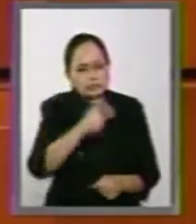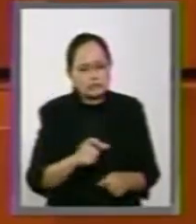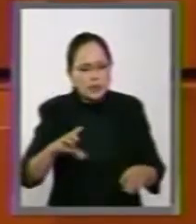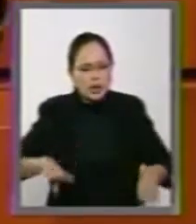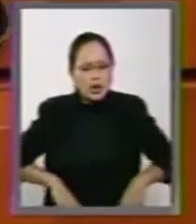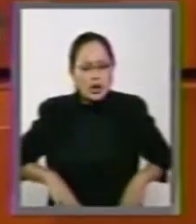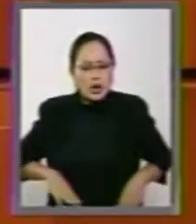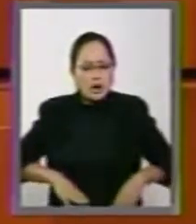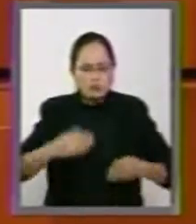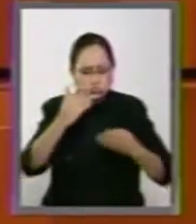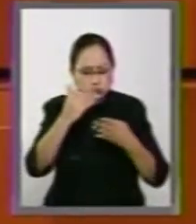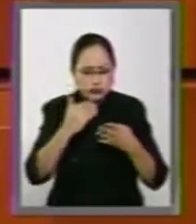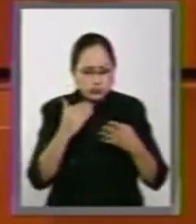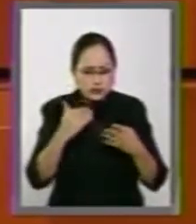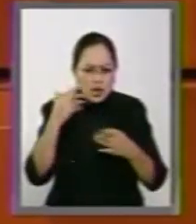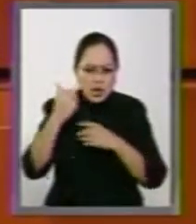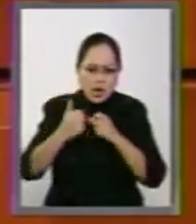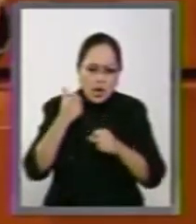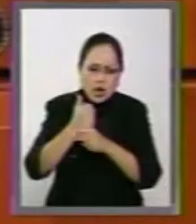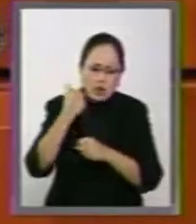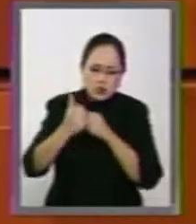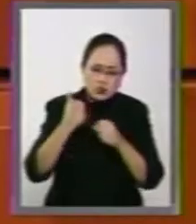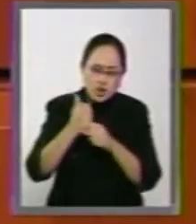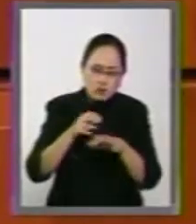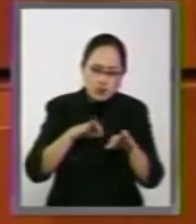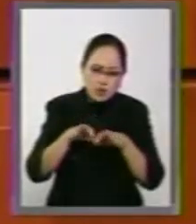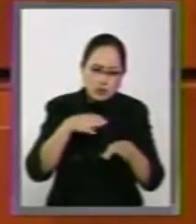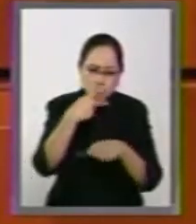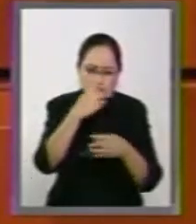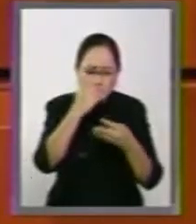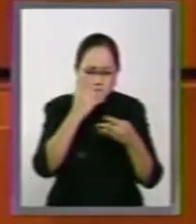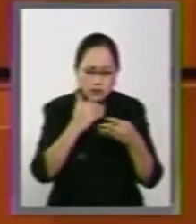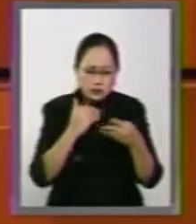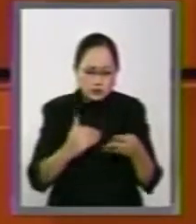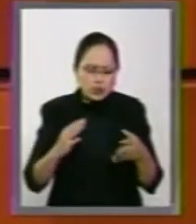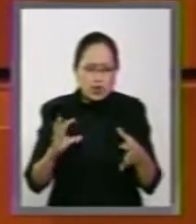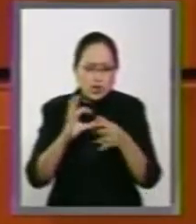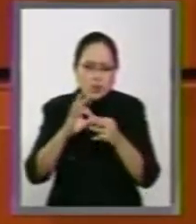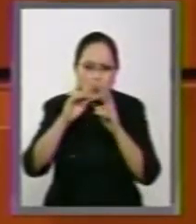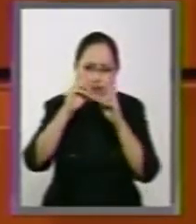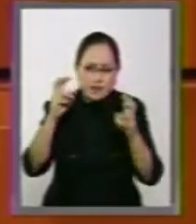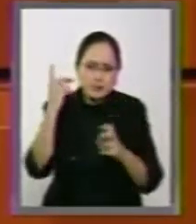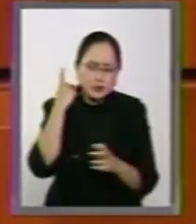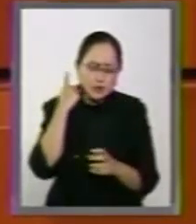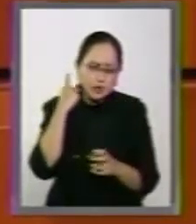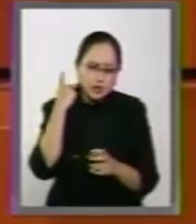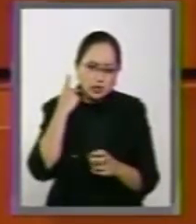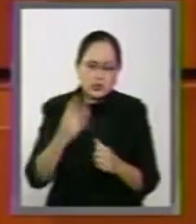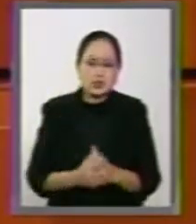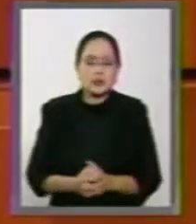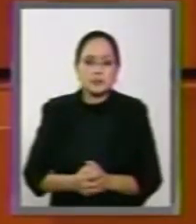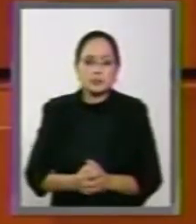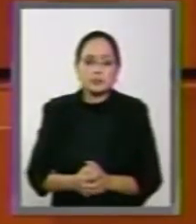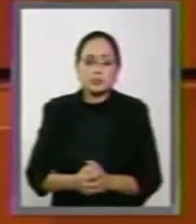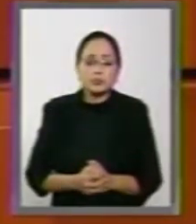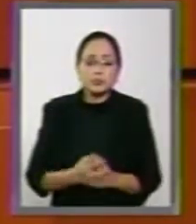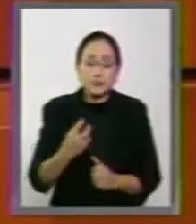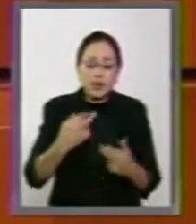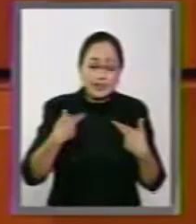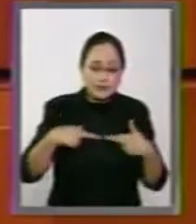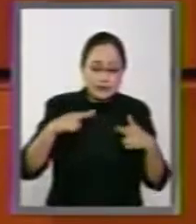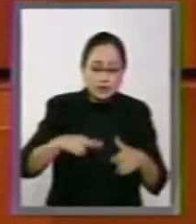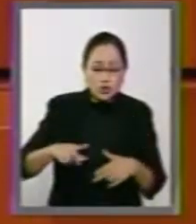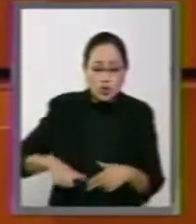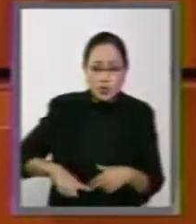tiene, de la trayectoria, de todo el trabajo que él tiene en el mundo diplomático, la representación del Estado